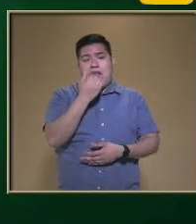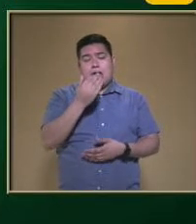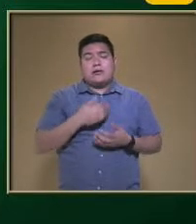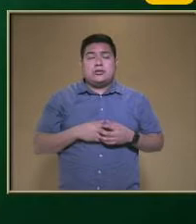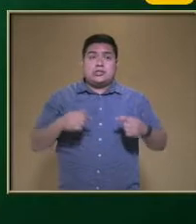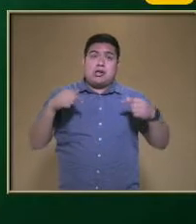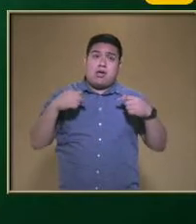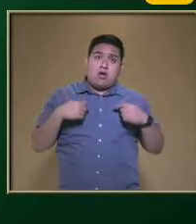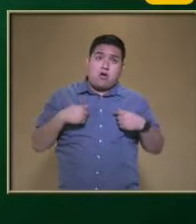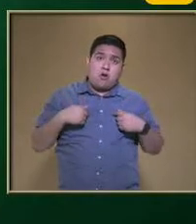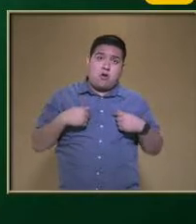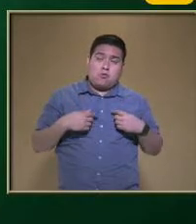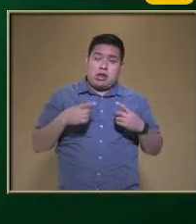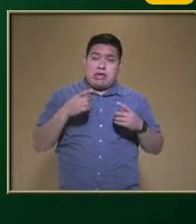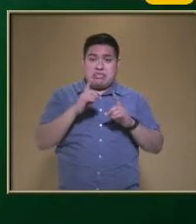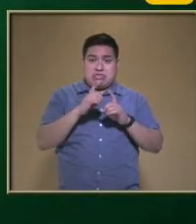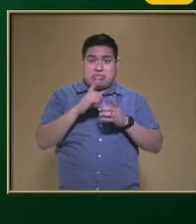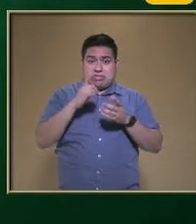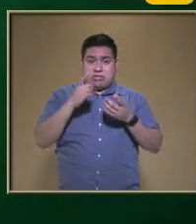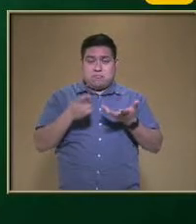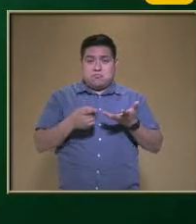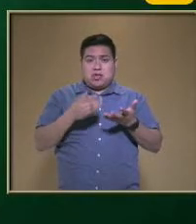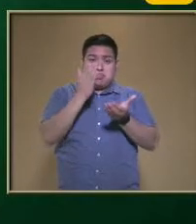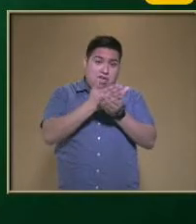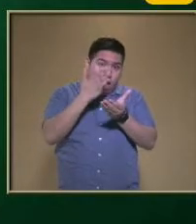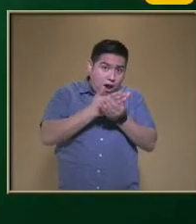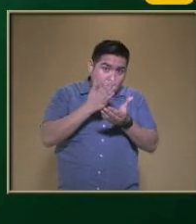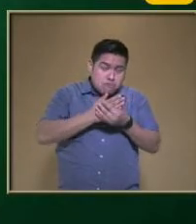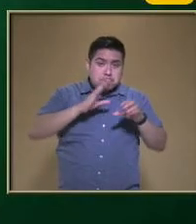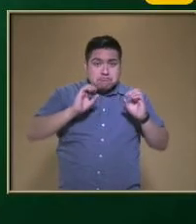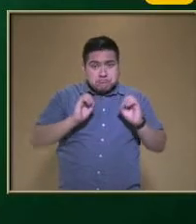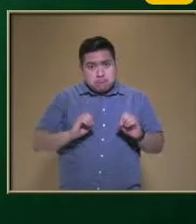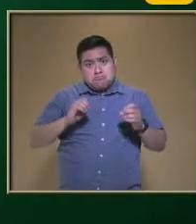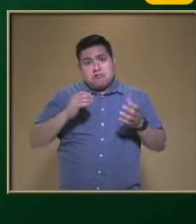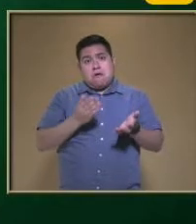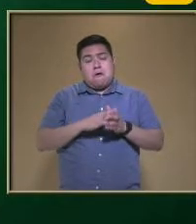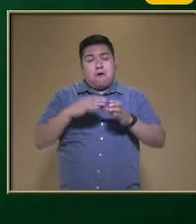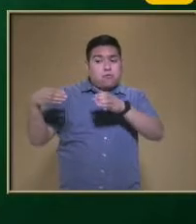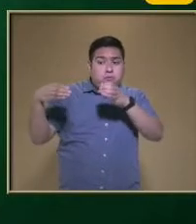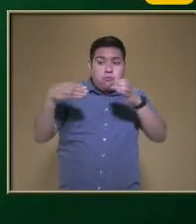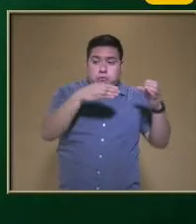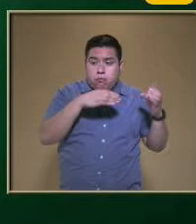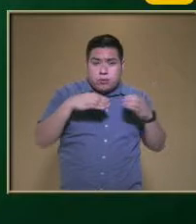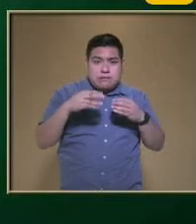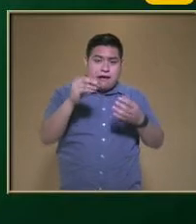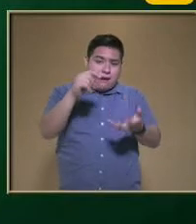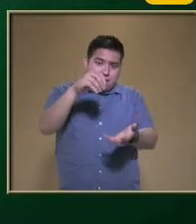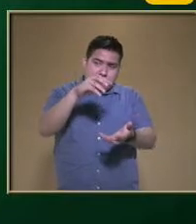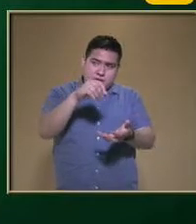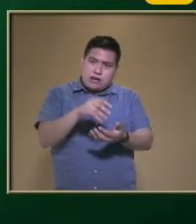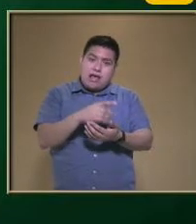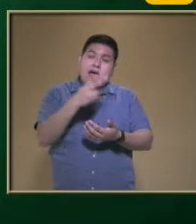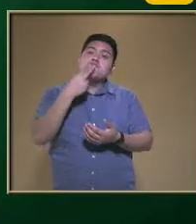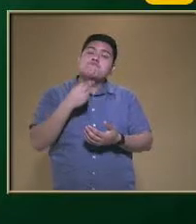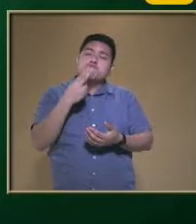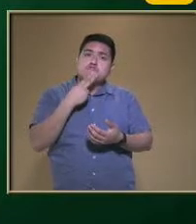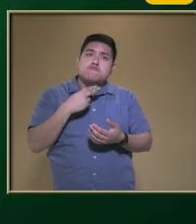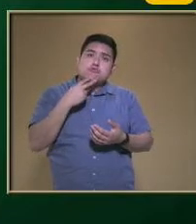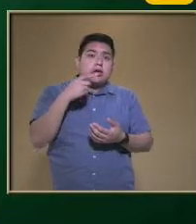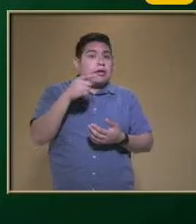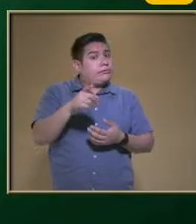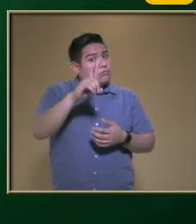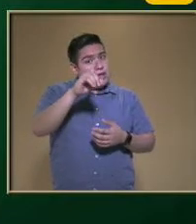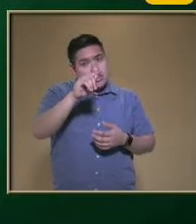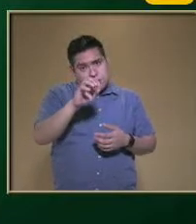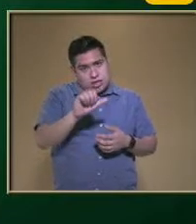nosotros Tenemos una dieta Basada En tacos En alimentos En pasteles En harinas En dulces Pues bueno Es